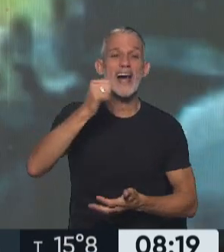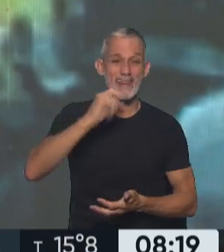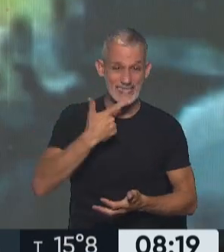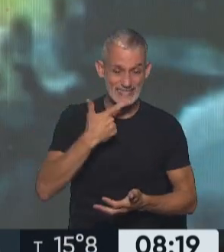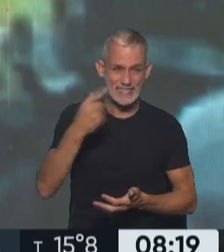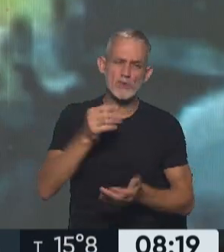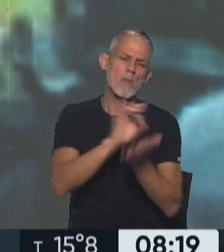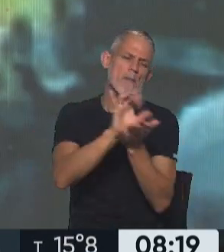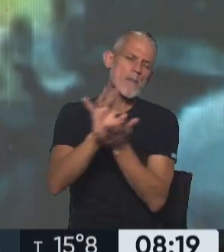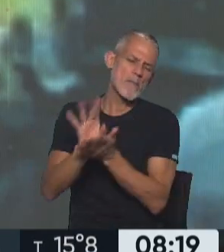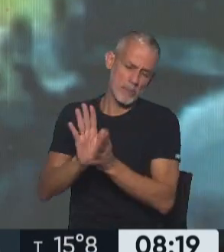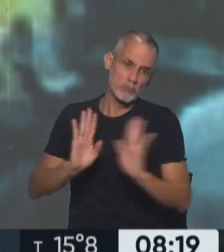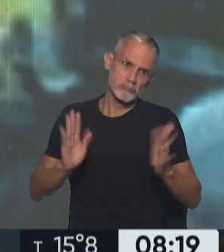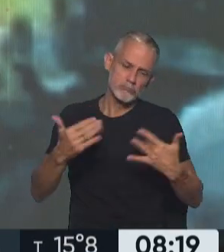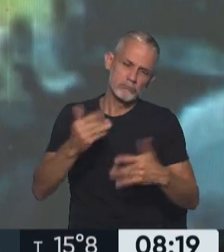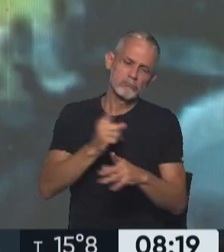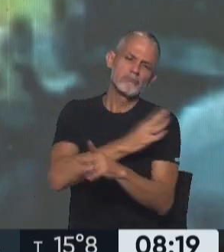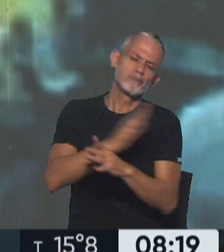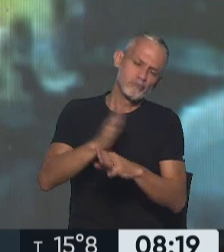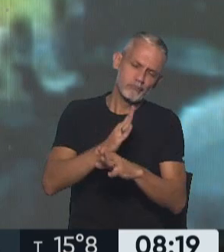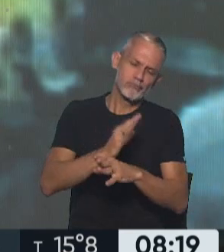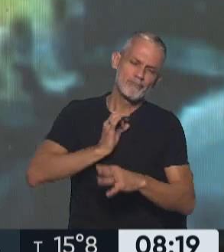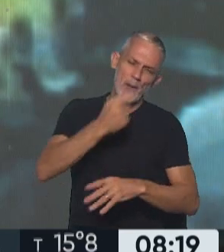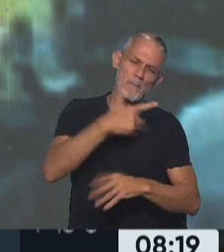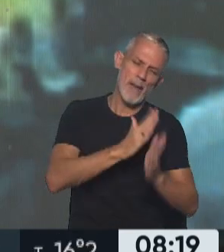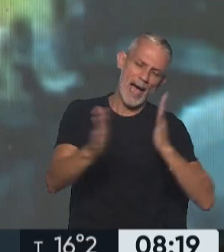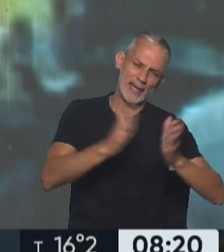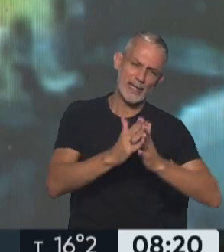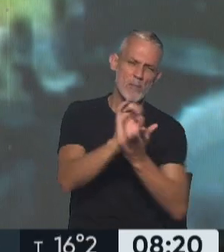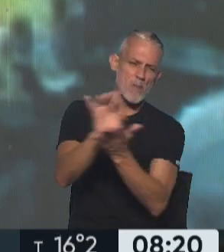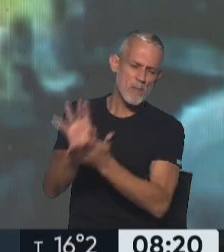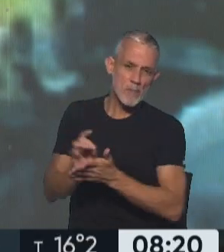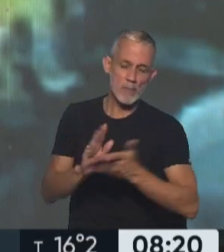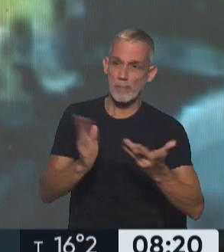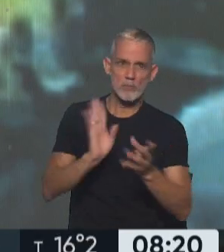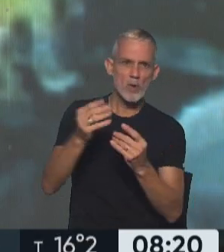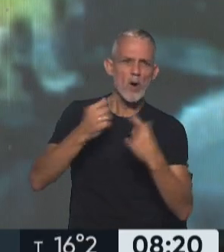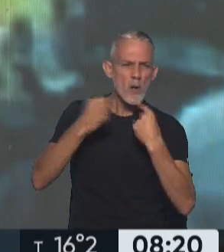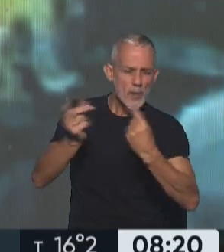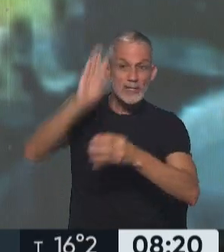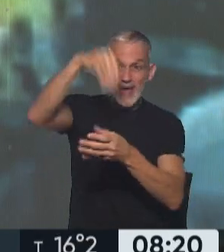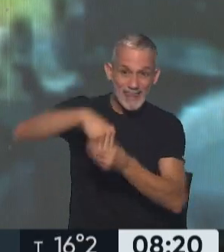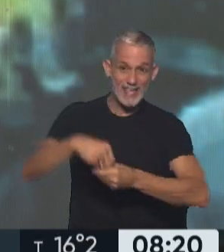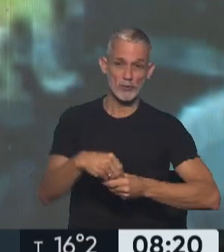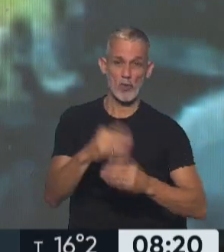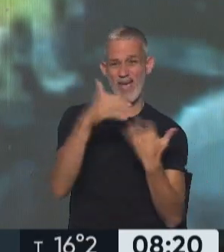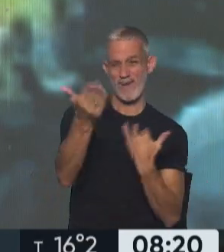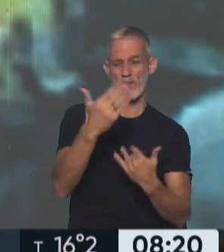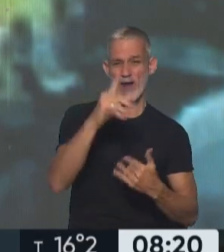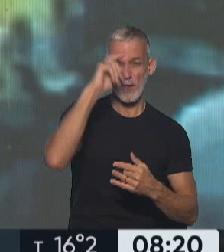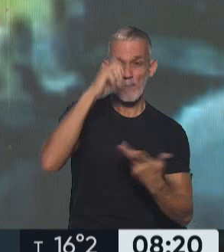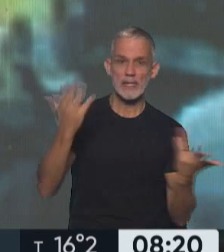muchísimos despidos durante la gestión anterior, masivos trabajadores de la salud que se manifestaban dentro y fuera del hospital a propósito también de